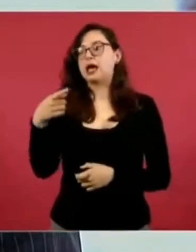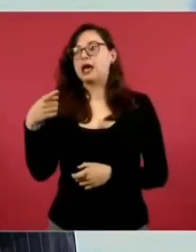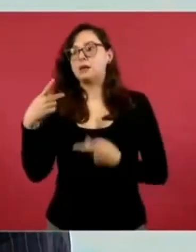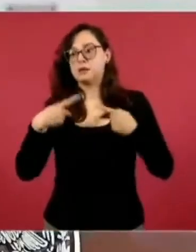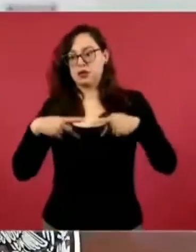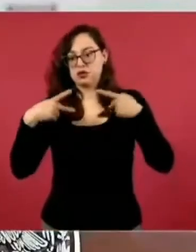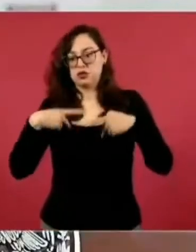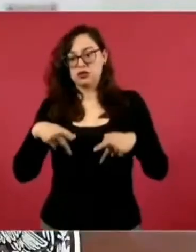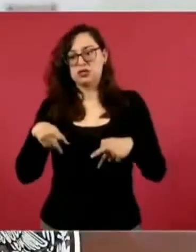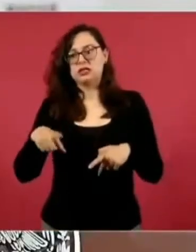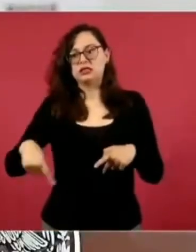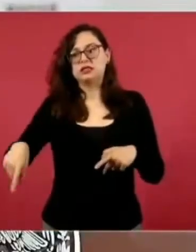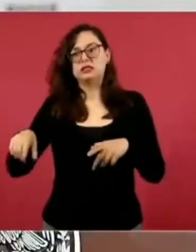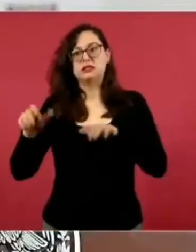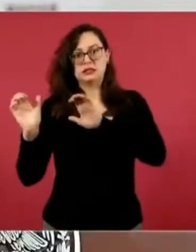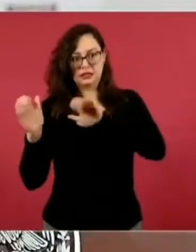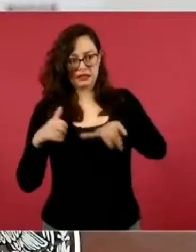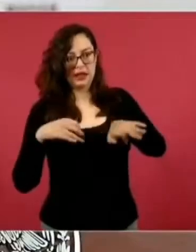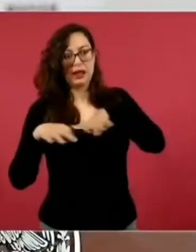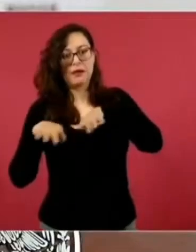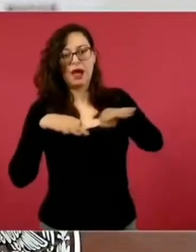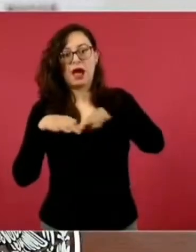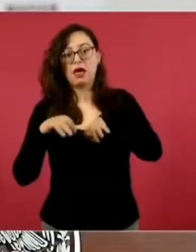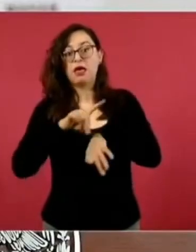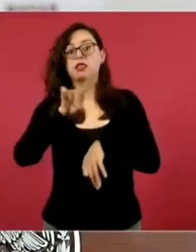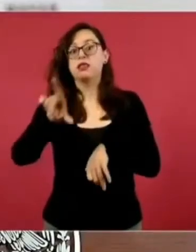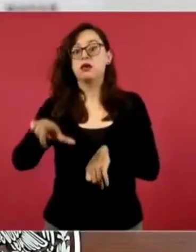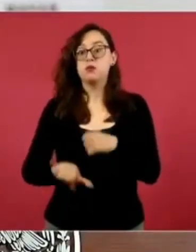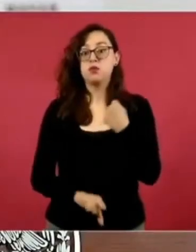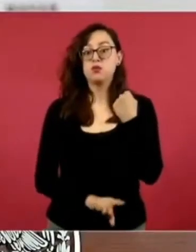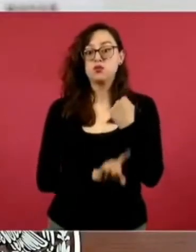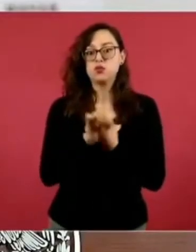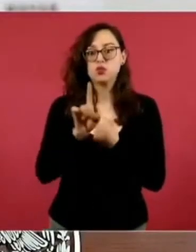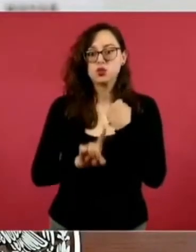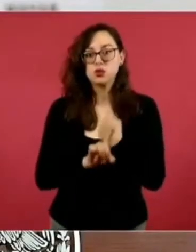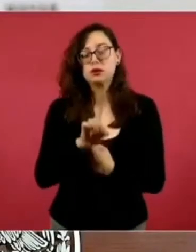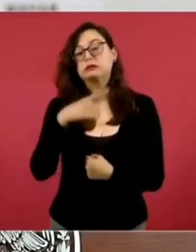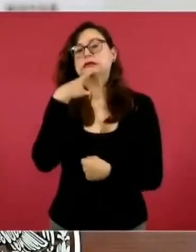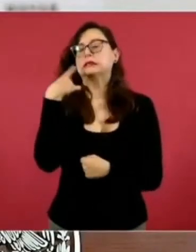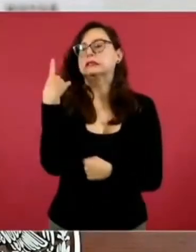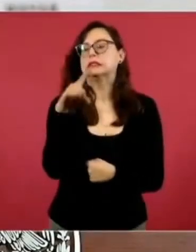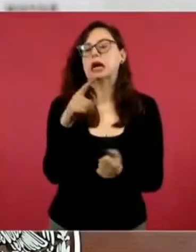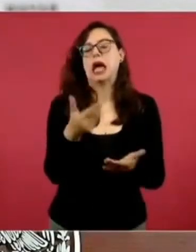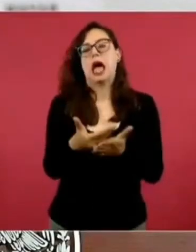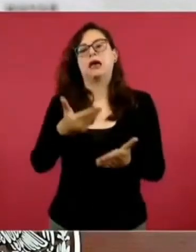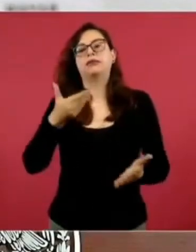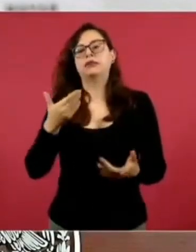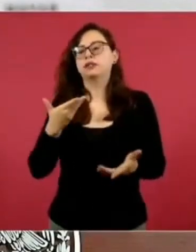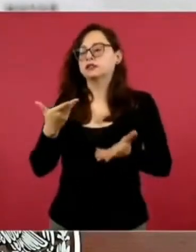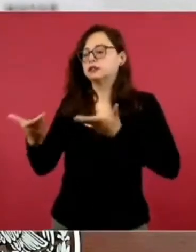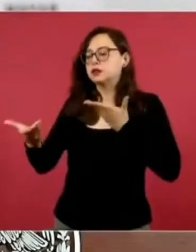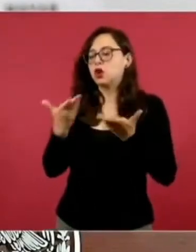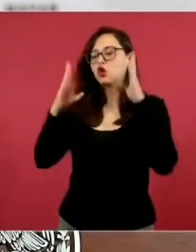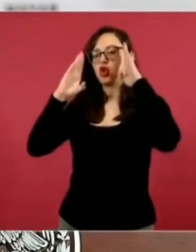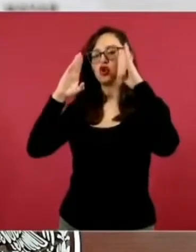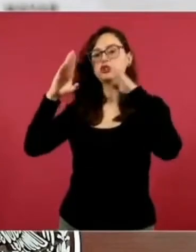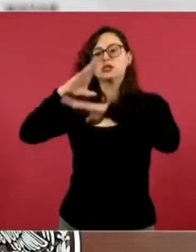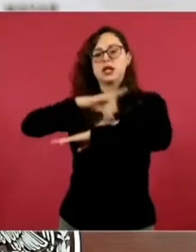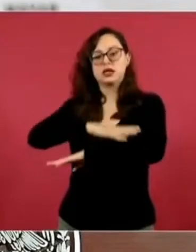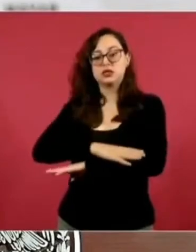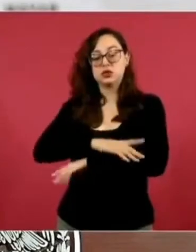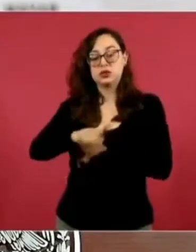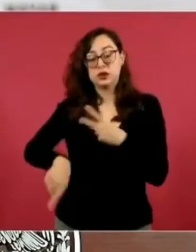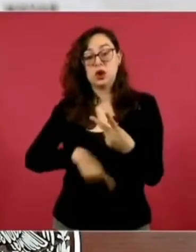De igual manera, se extinguen así las juntas de conciliación y arbitraje y se crean los tribunales laborales, con ello